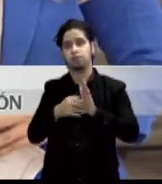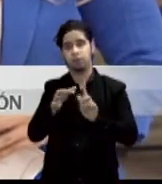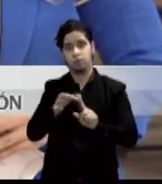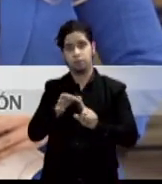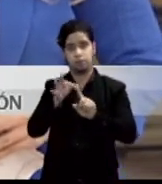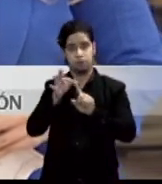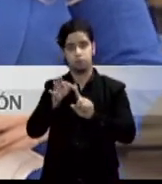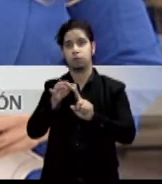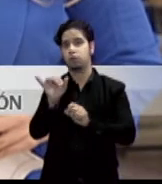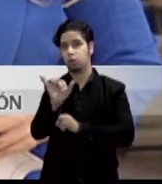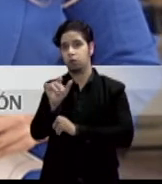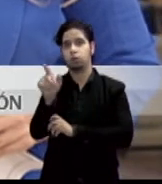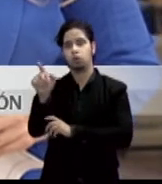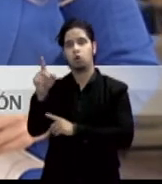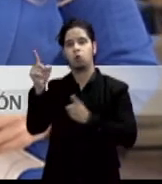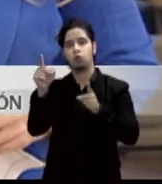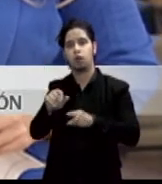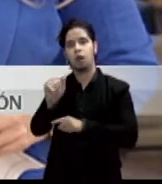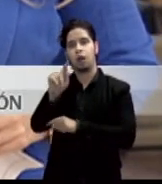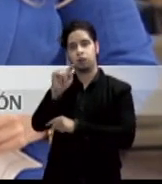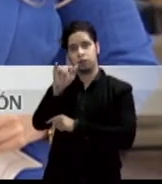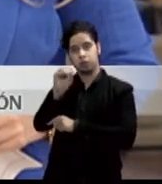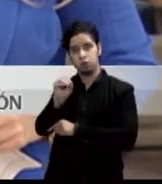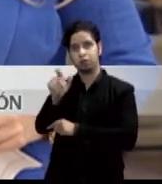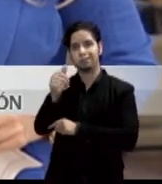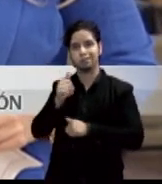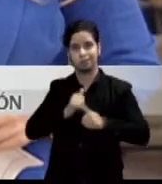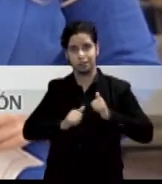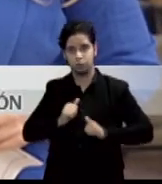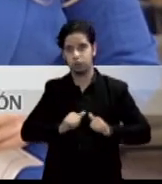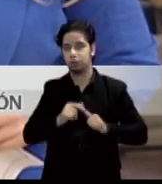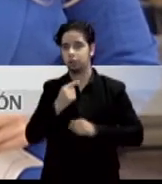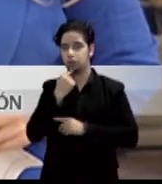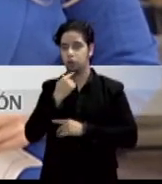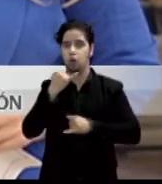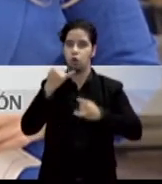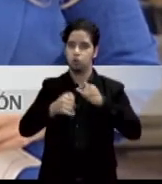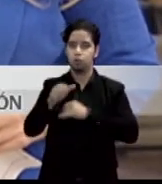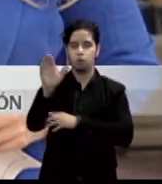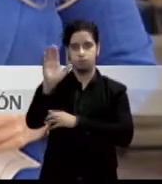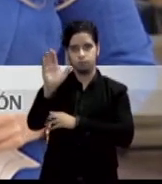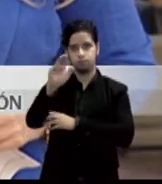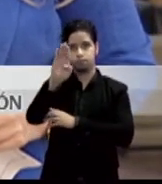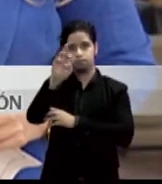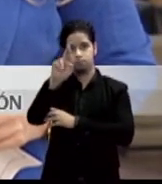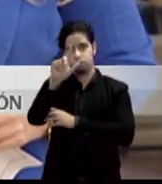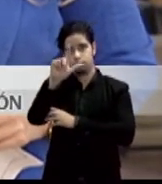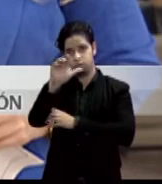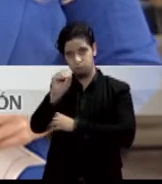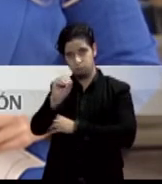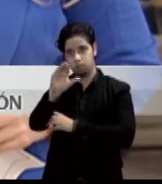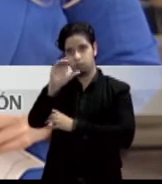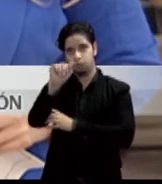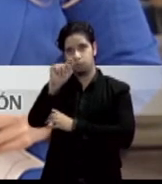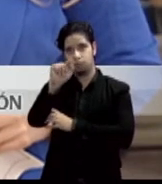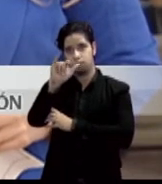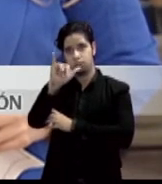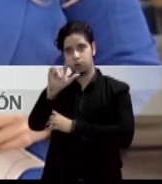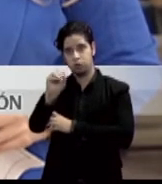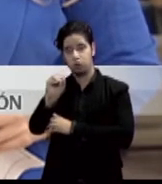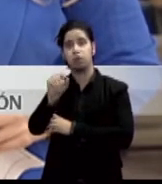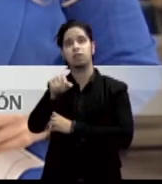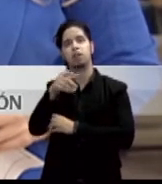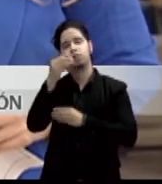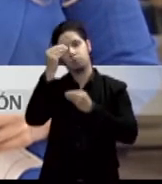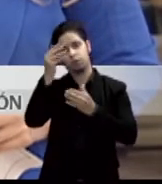ateneo como en el teatro braulio castillo despidiendo y dando el último adiós a braulio castillo sin tron en la información que